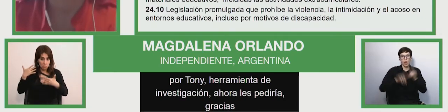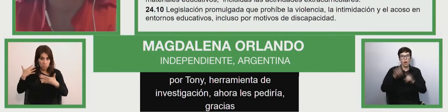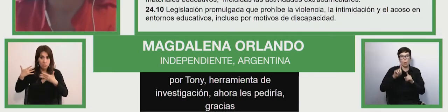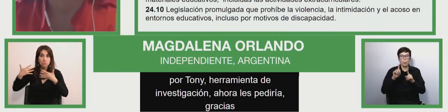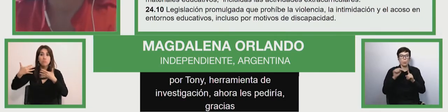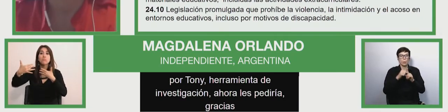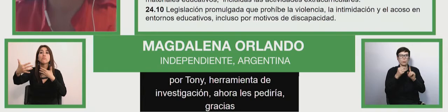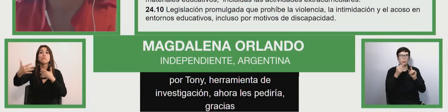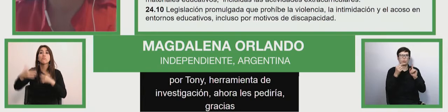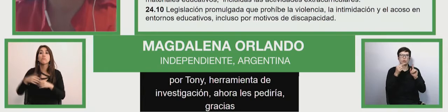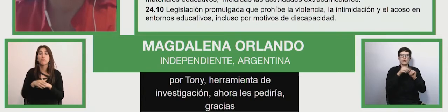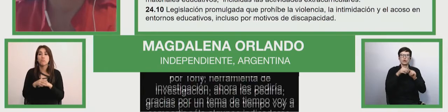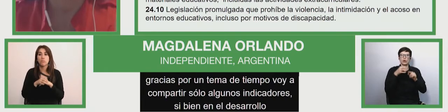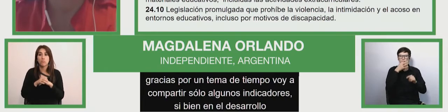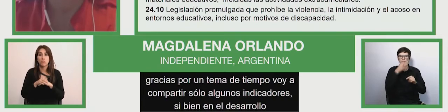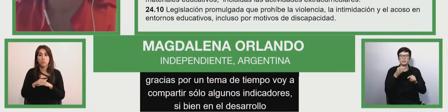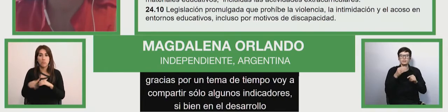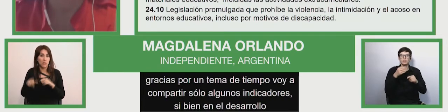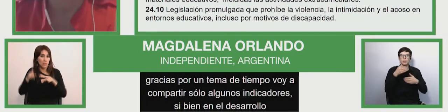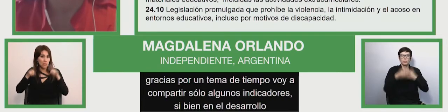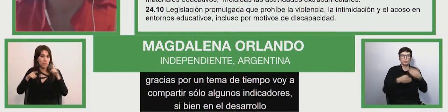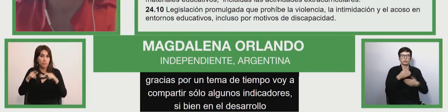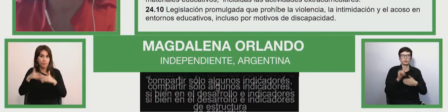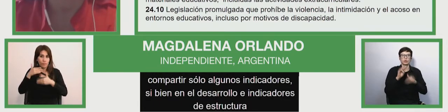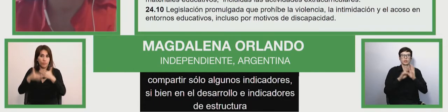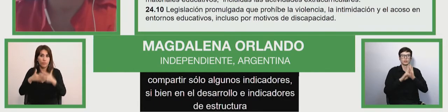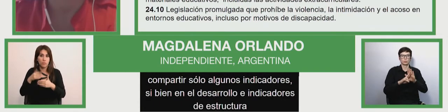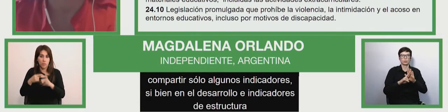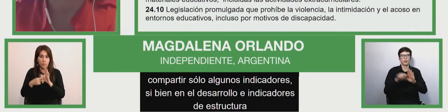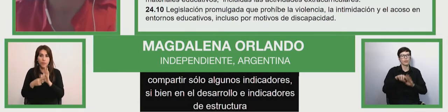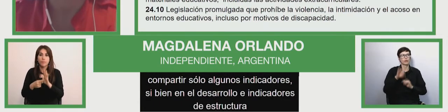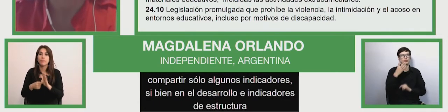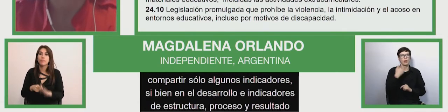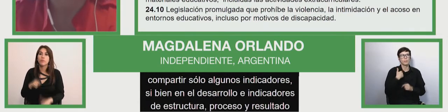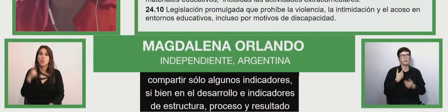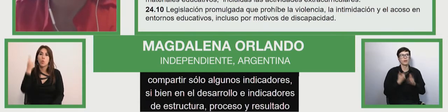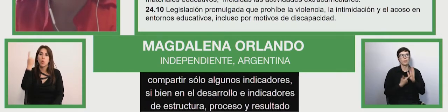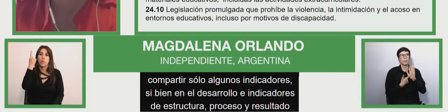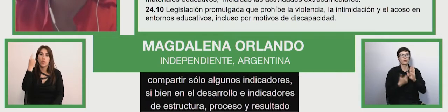estructura, de proceso y de resultados, los que estoy compartiendo acá son de estructura.